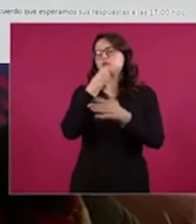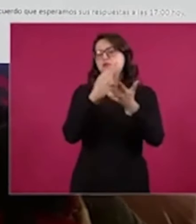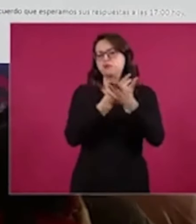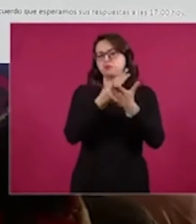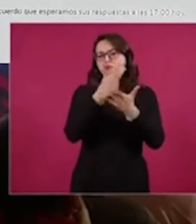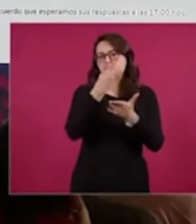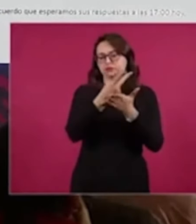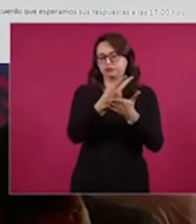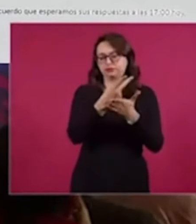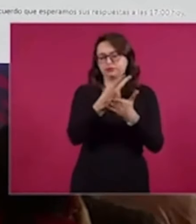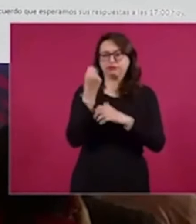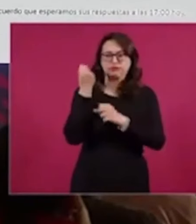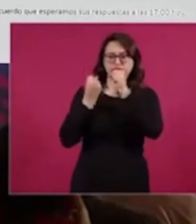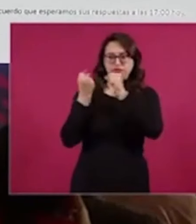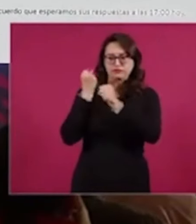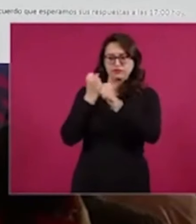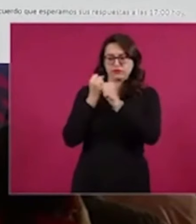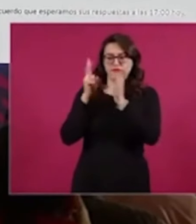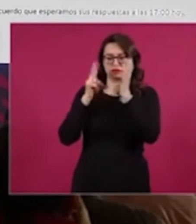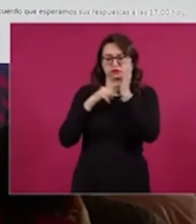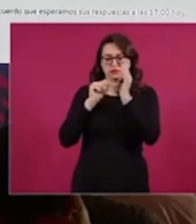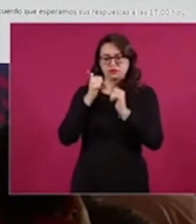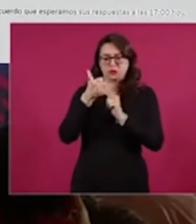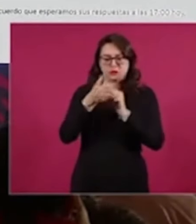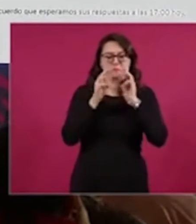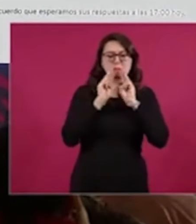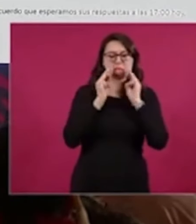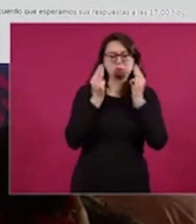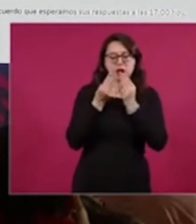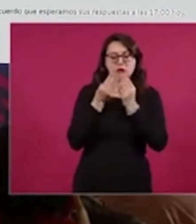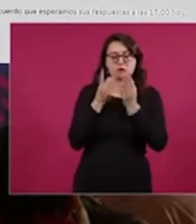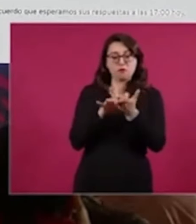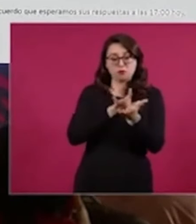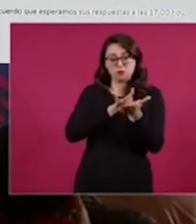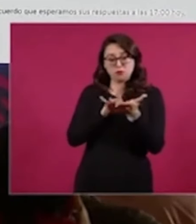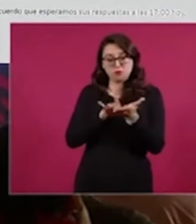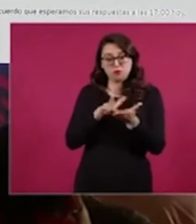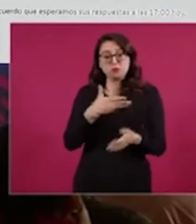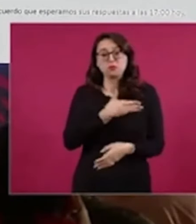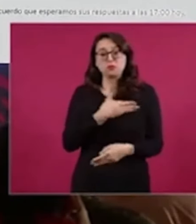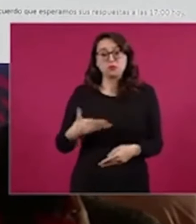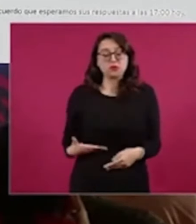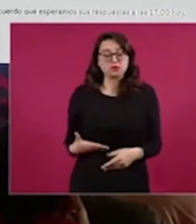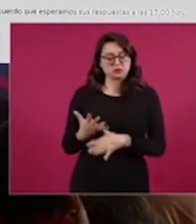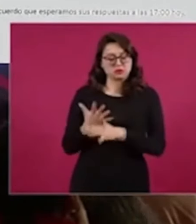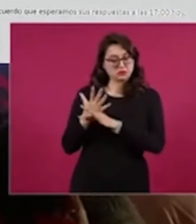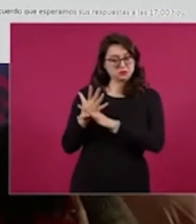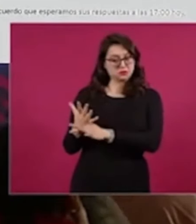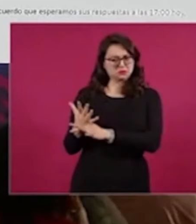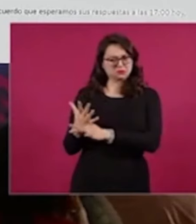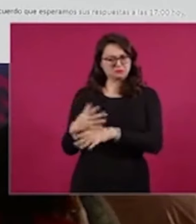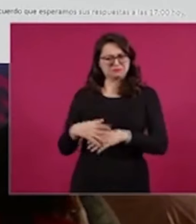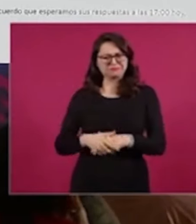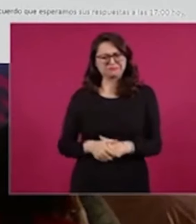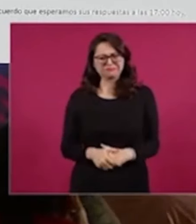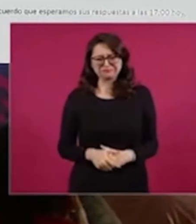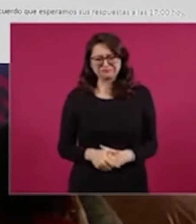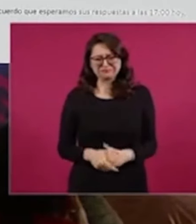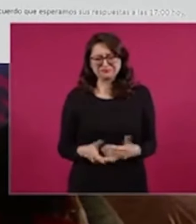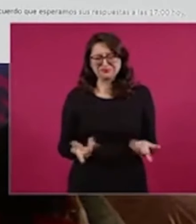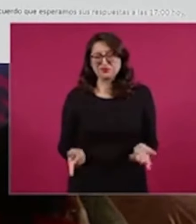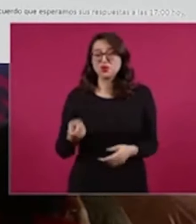a la campaña de 2006 de López Obrador, el presidente dijo, ¿cómo vamos a estar